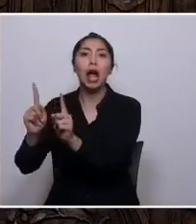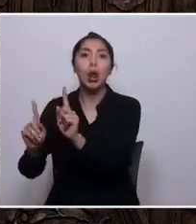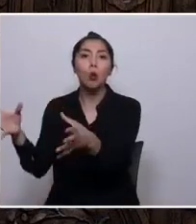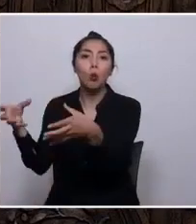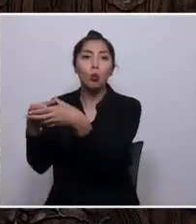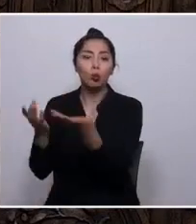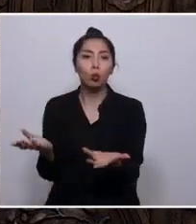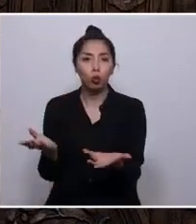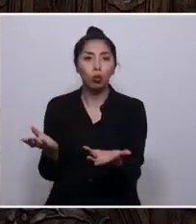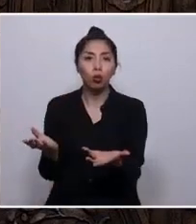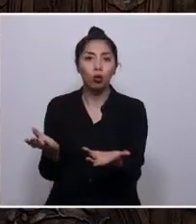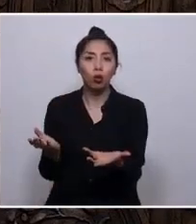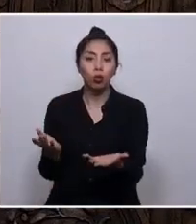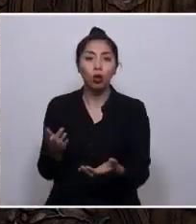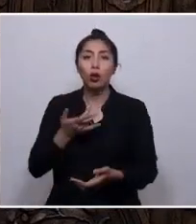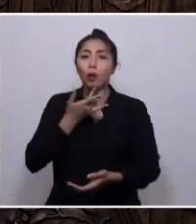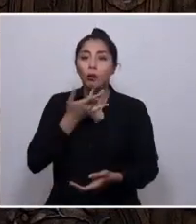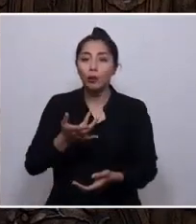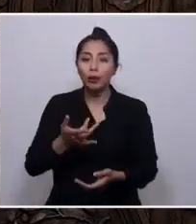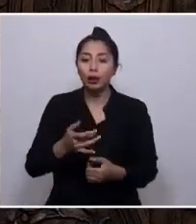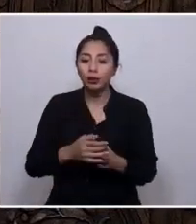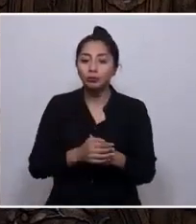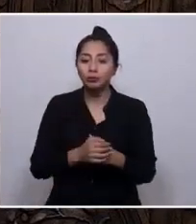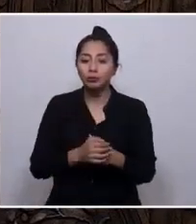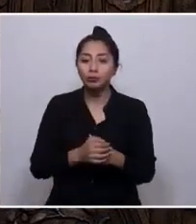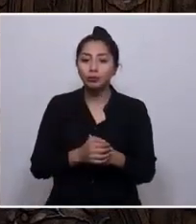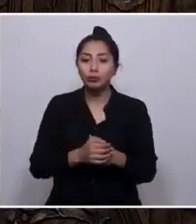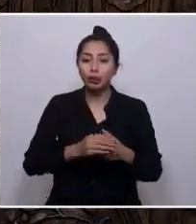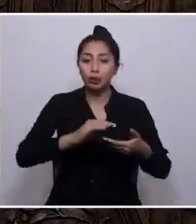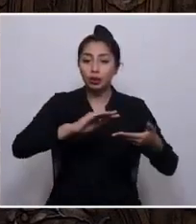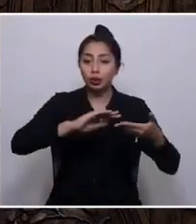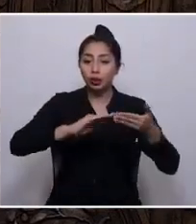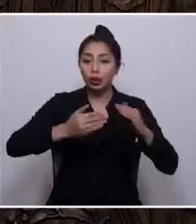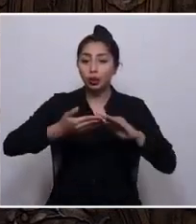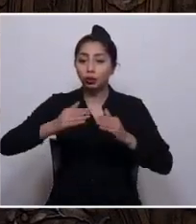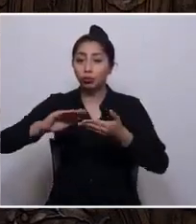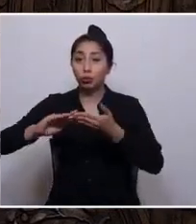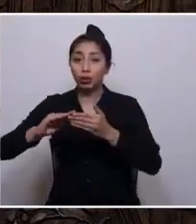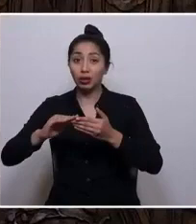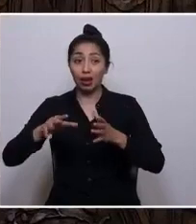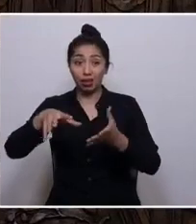Porque, y el derecho occidental así lo sabe, las comunidades no somos sujetos de derechos.